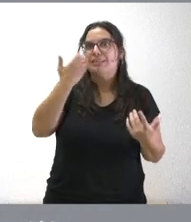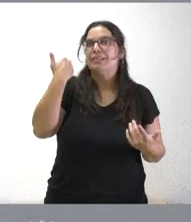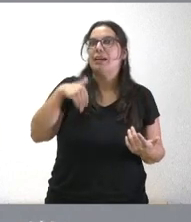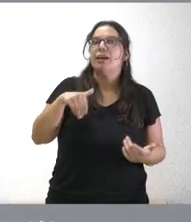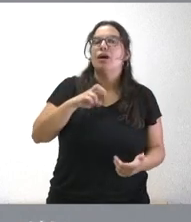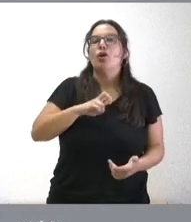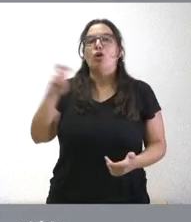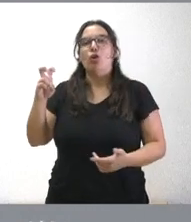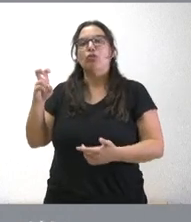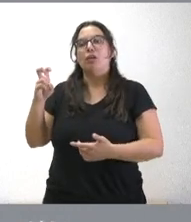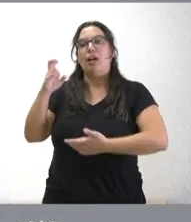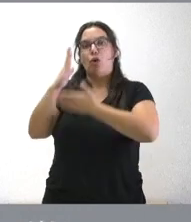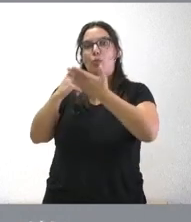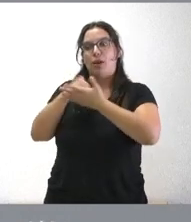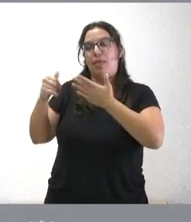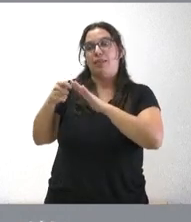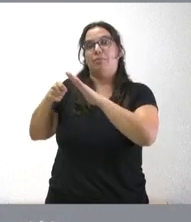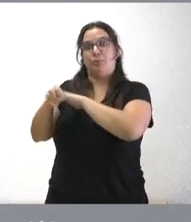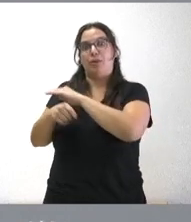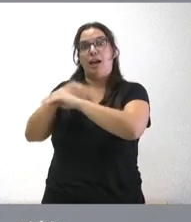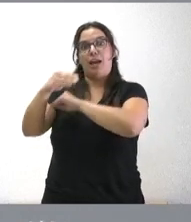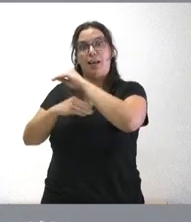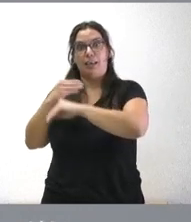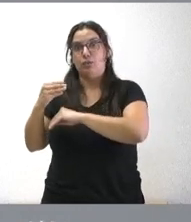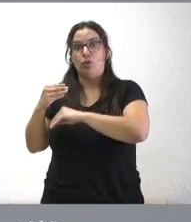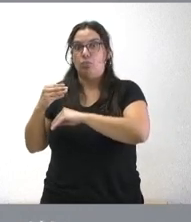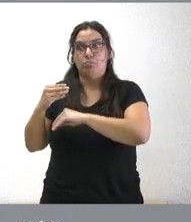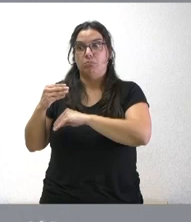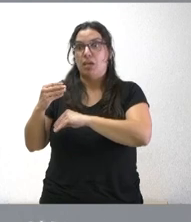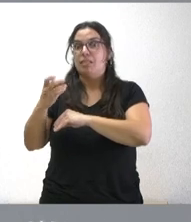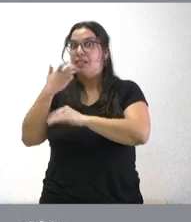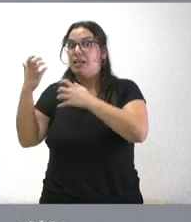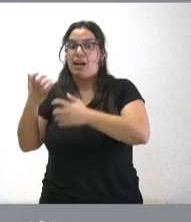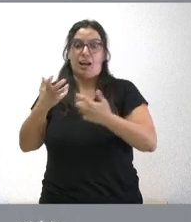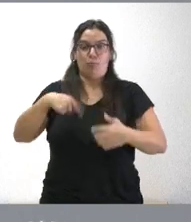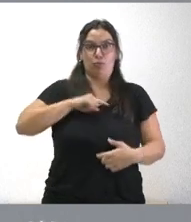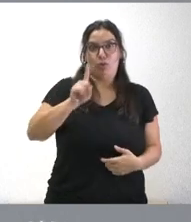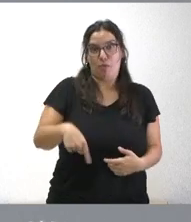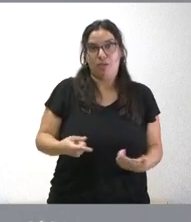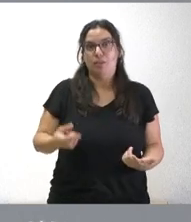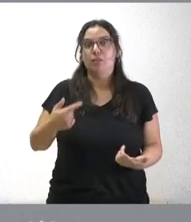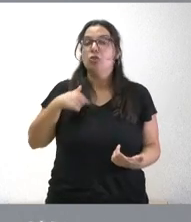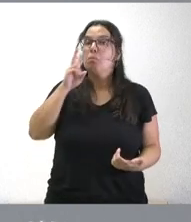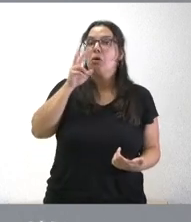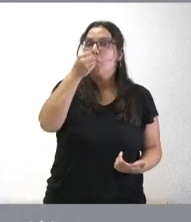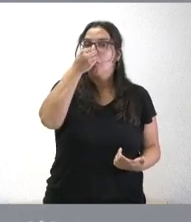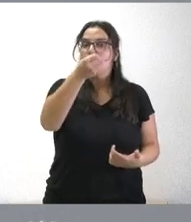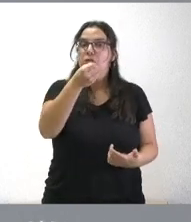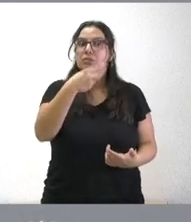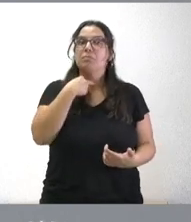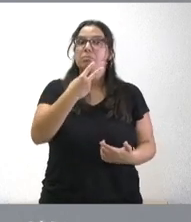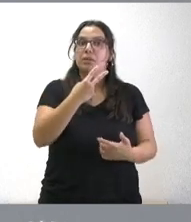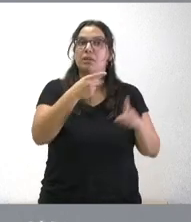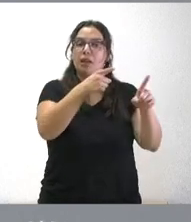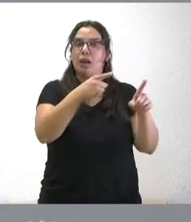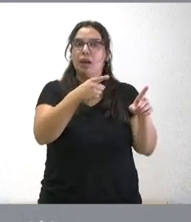a estas posiciones que dan la misma consecuencia para nosotros pero le veo mucho interés al portavoz en que esos recursos